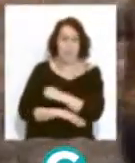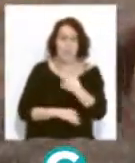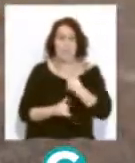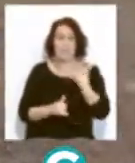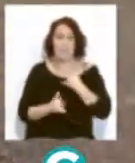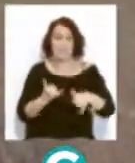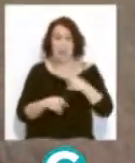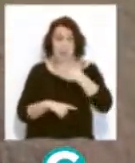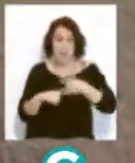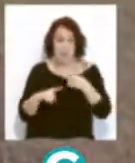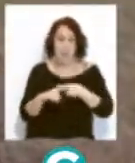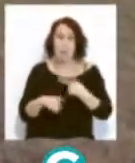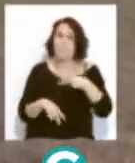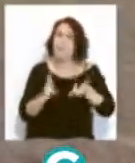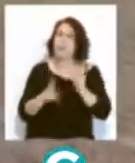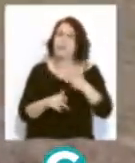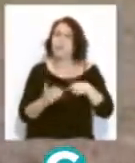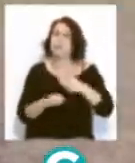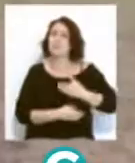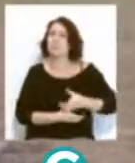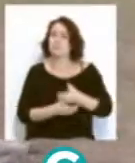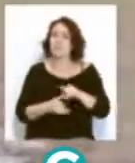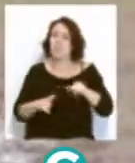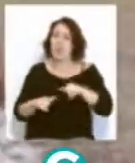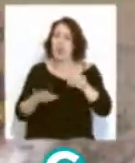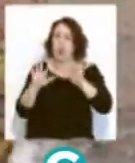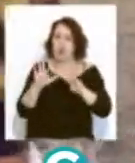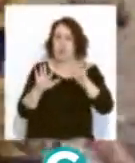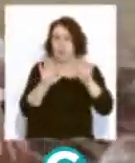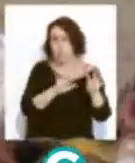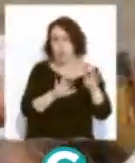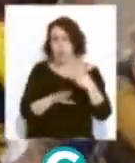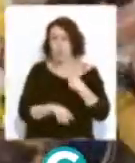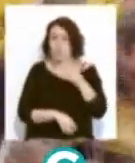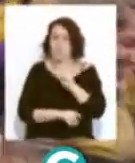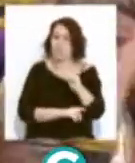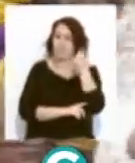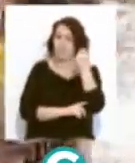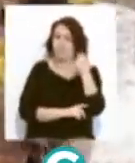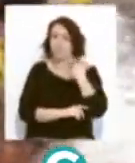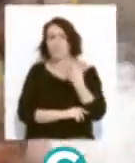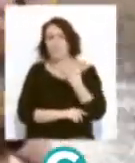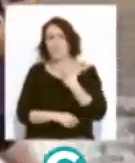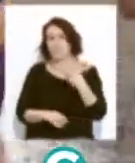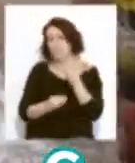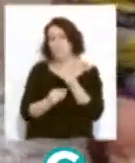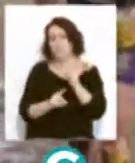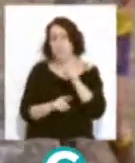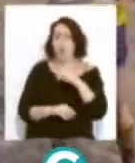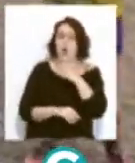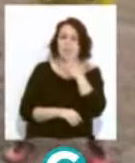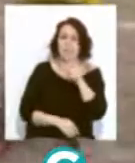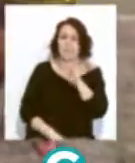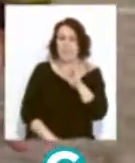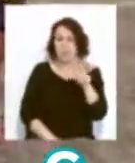Plata frente al Club Rugby Bahía 89, el conjunto de Alex Barreiro tuvo victoria sin paliativos por 31 a